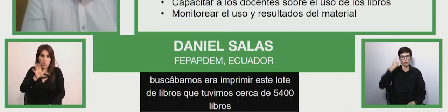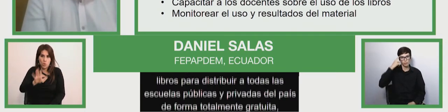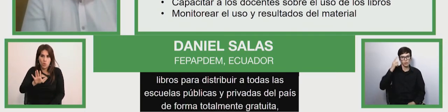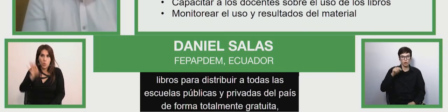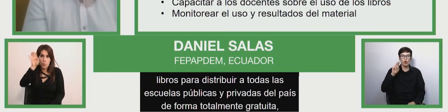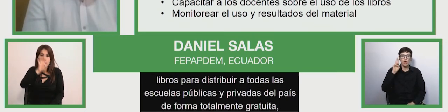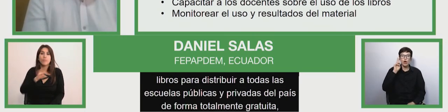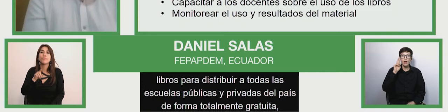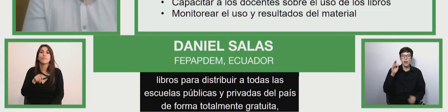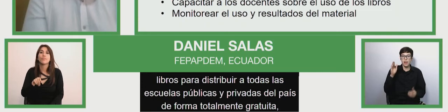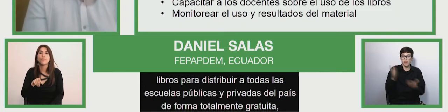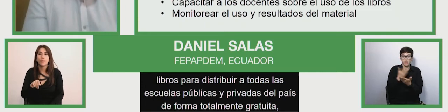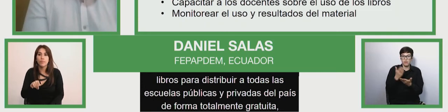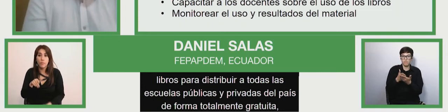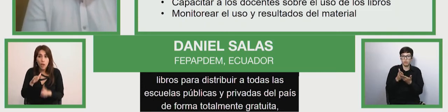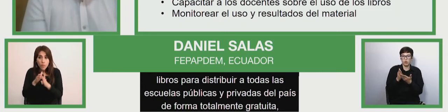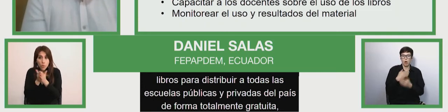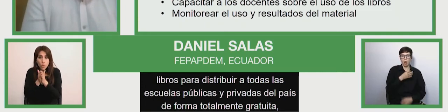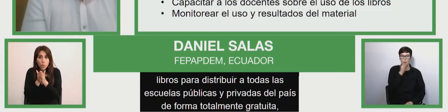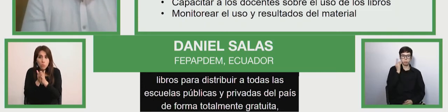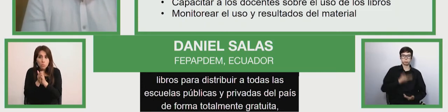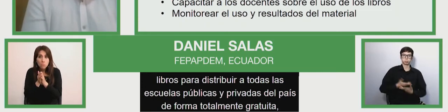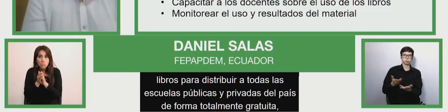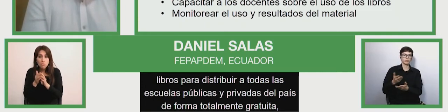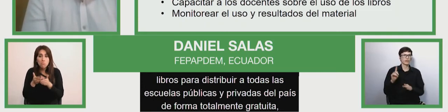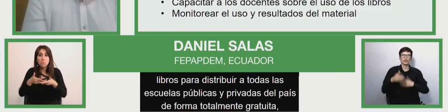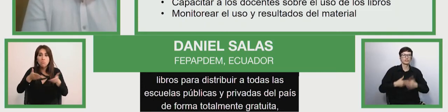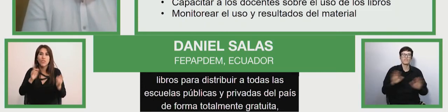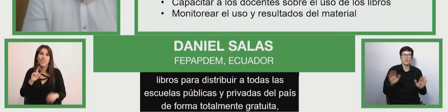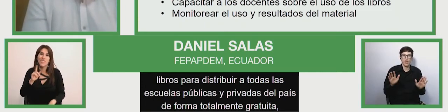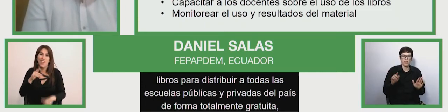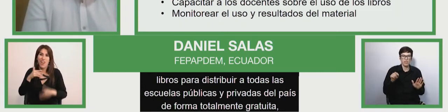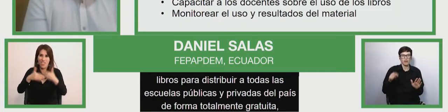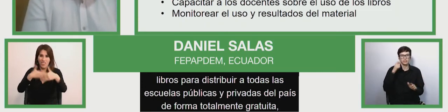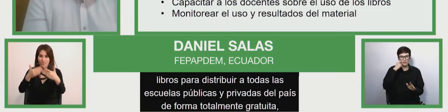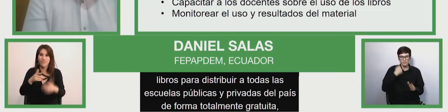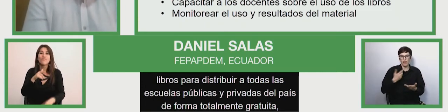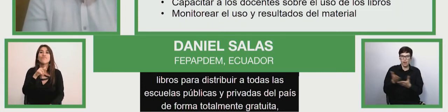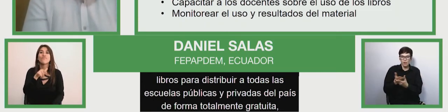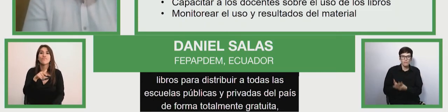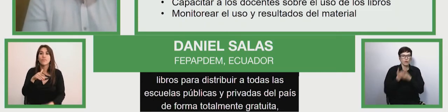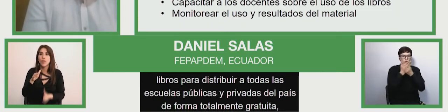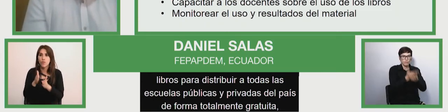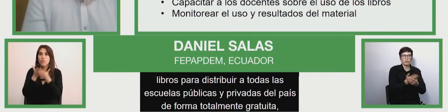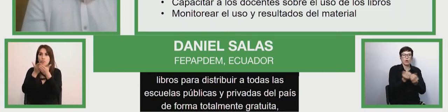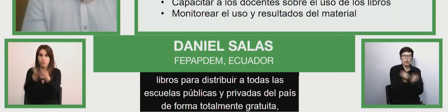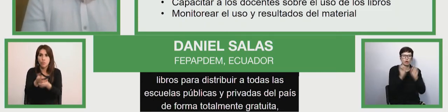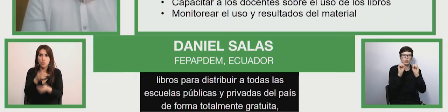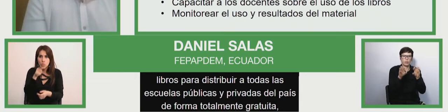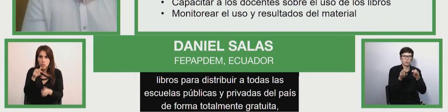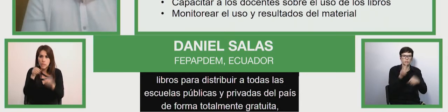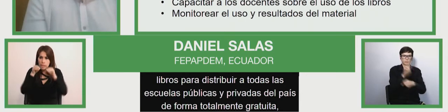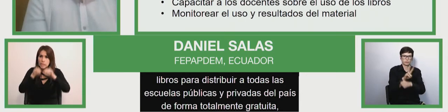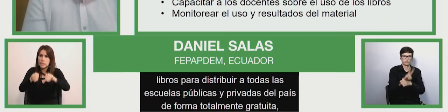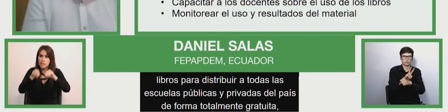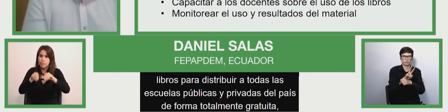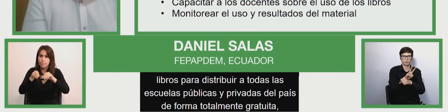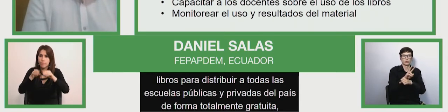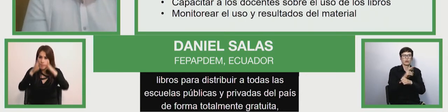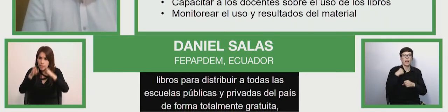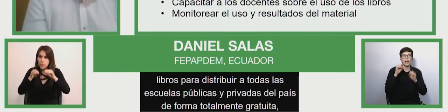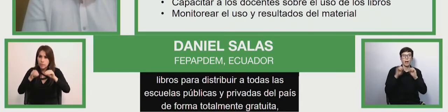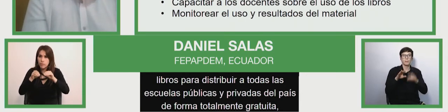docente para que sepa cómo utilizarlo. Empezamos con una idea de capacitar a 250 maestros, terminamos capacitando a 1